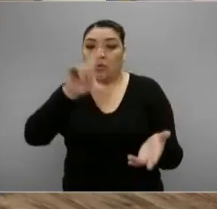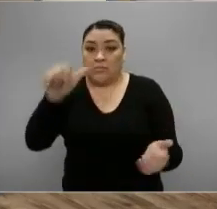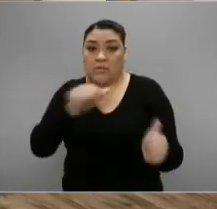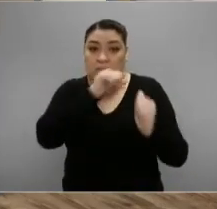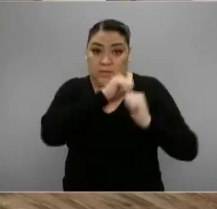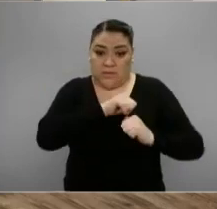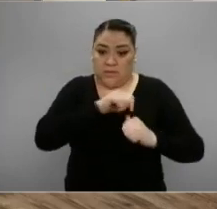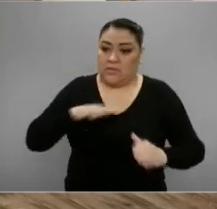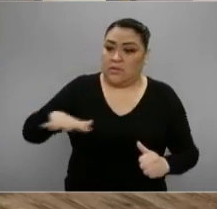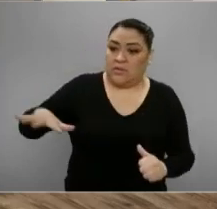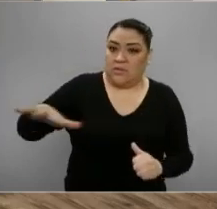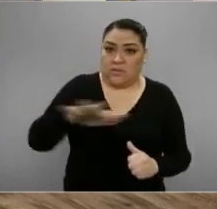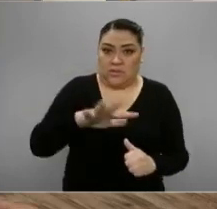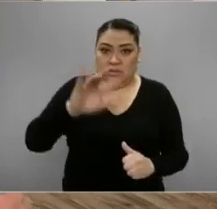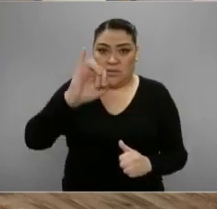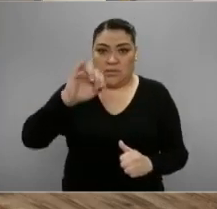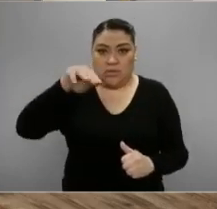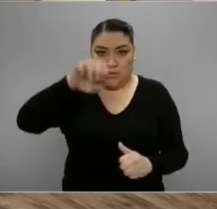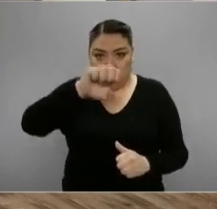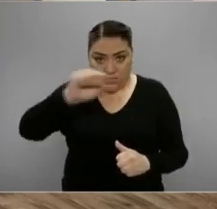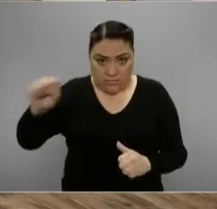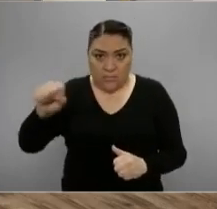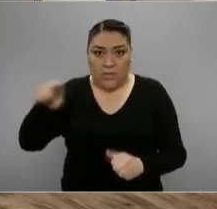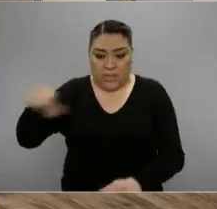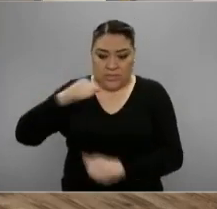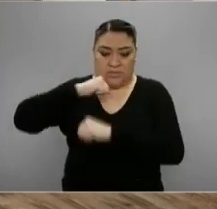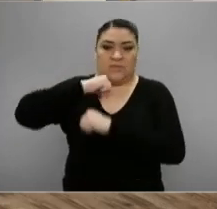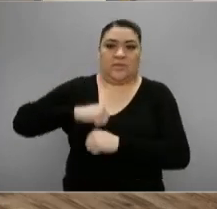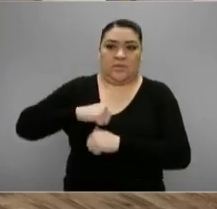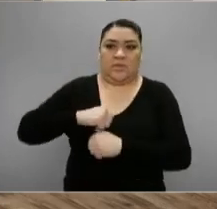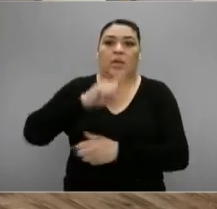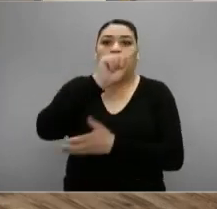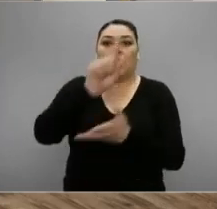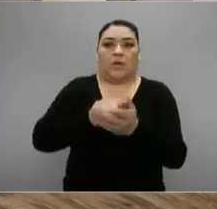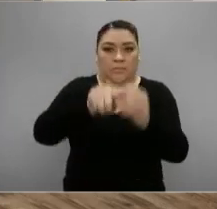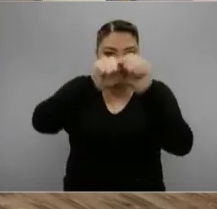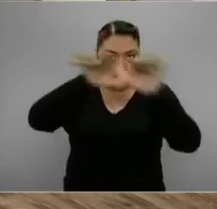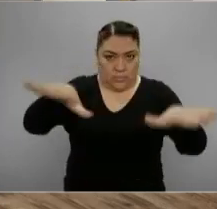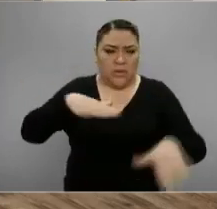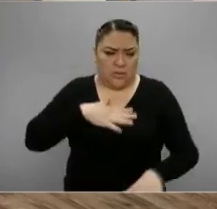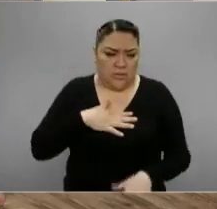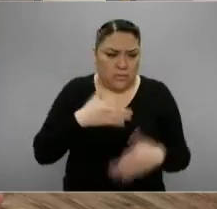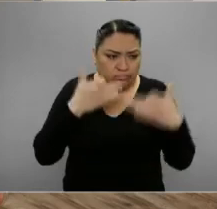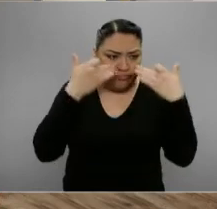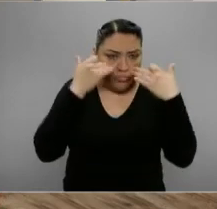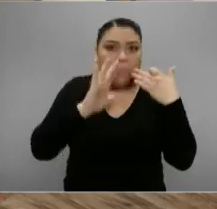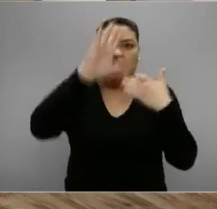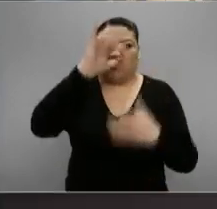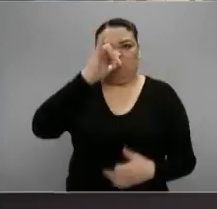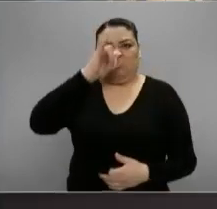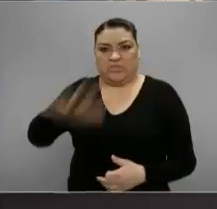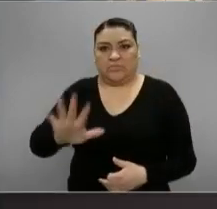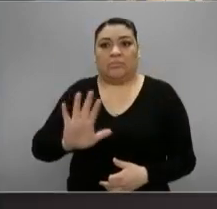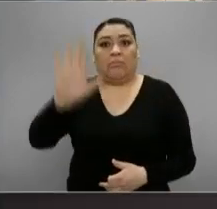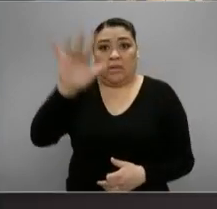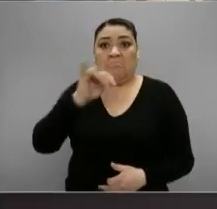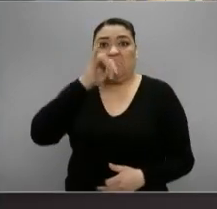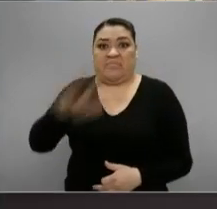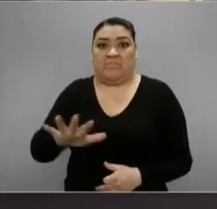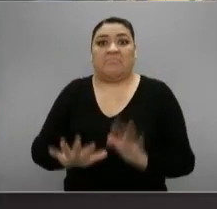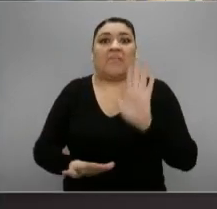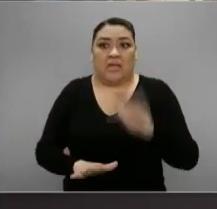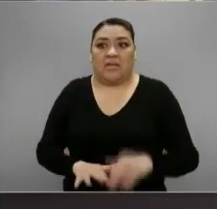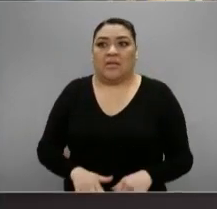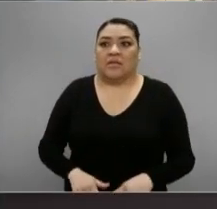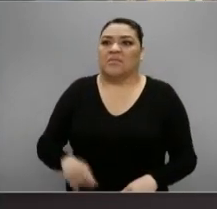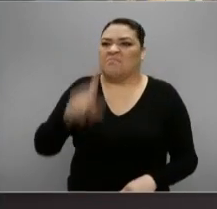delegación del Instituto Mexicano del Seguro Social publicó un tuit, yo lo vi agresivo, el tuit bastante agresivo que